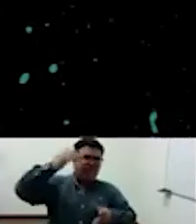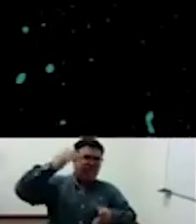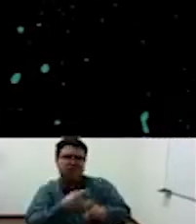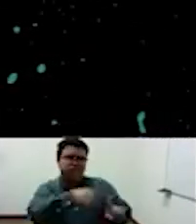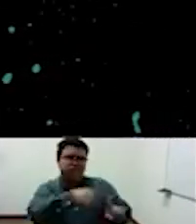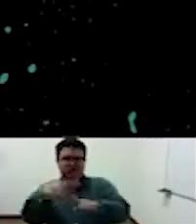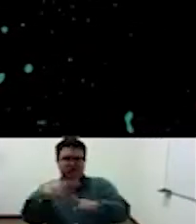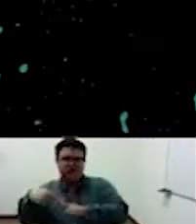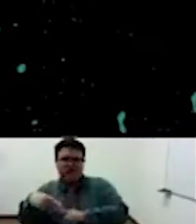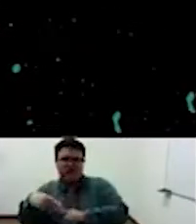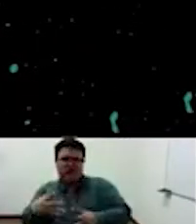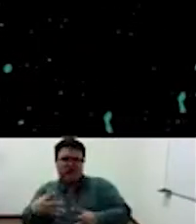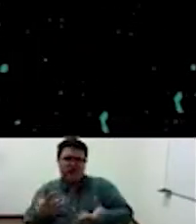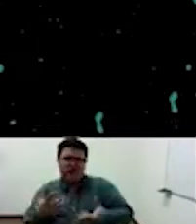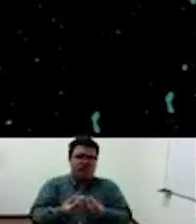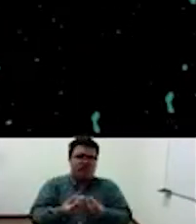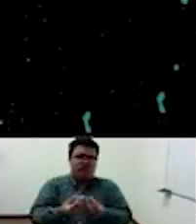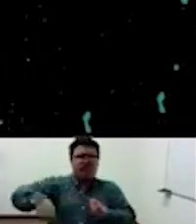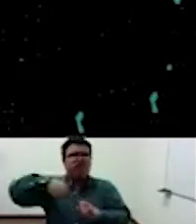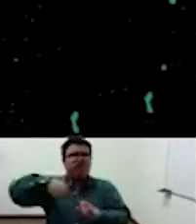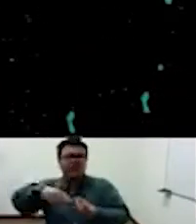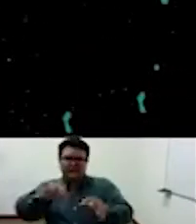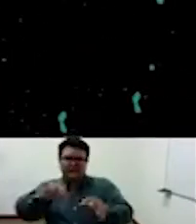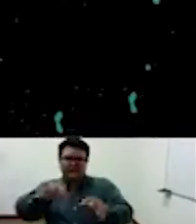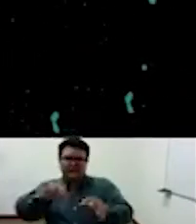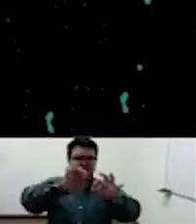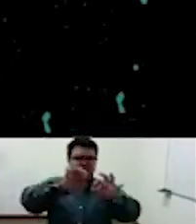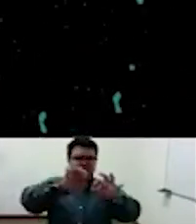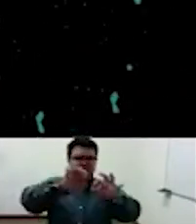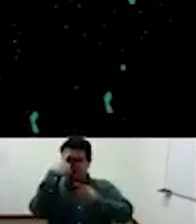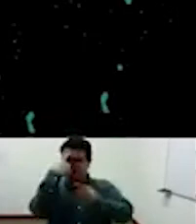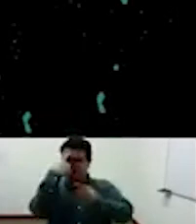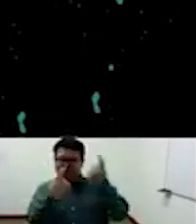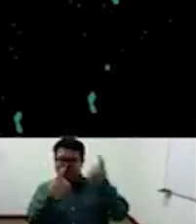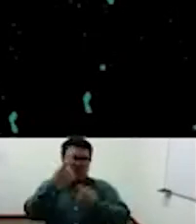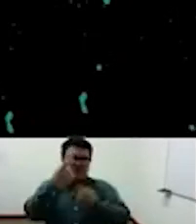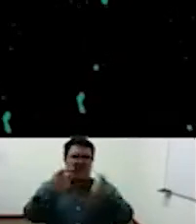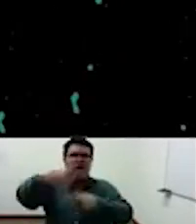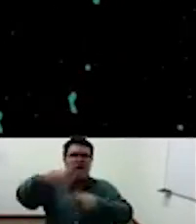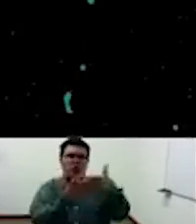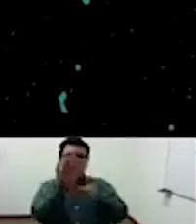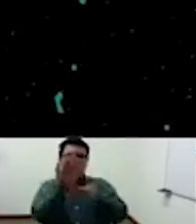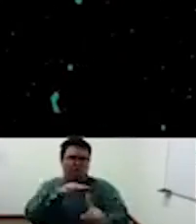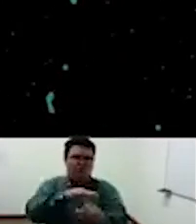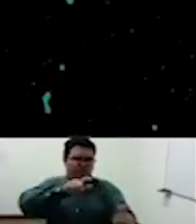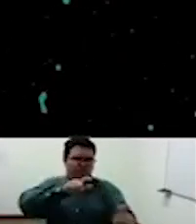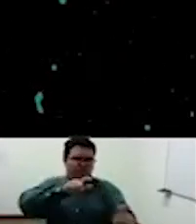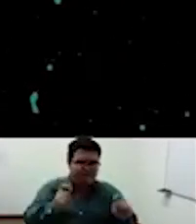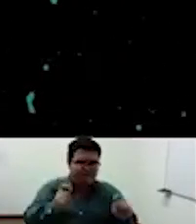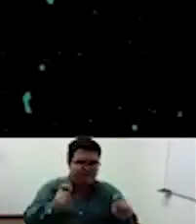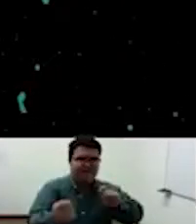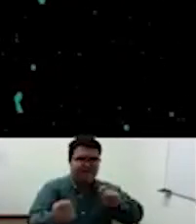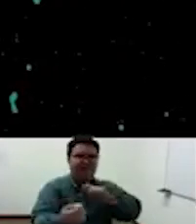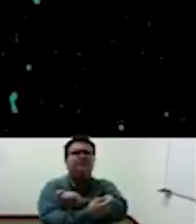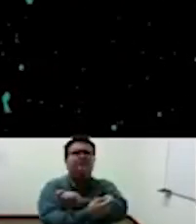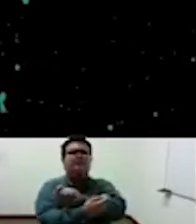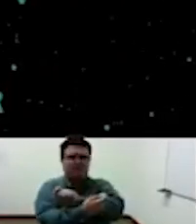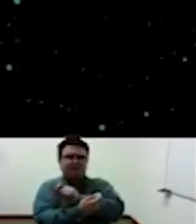básicamente era como cambiar esa modernidad cierto esa modernidad que se generó